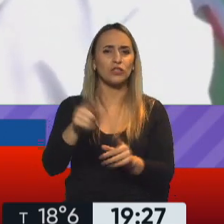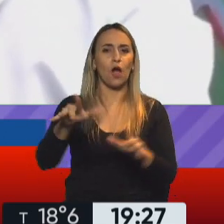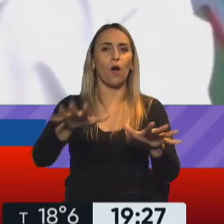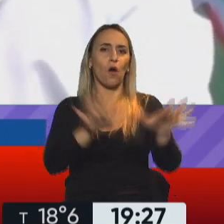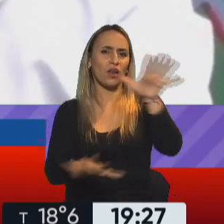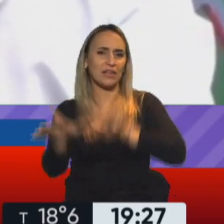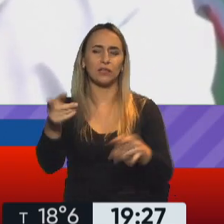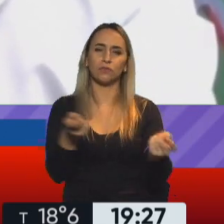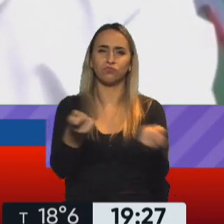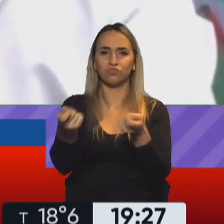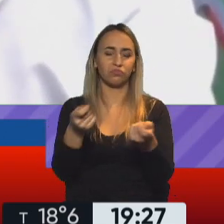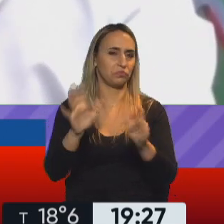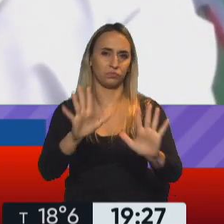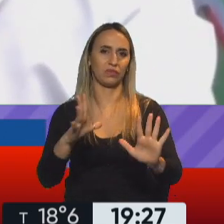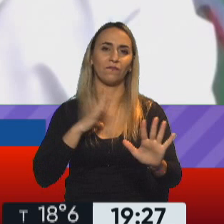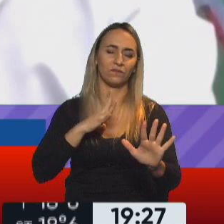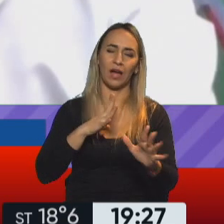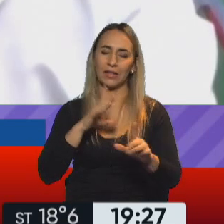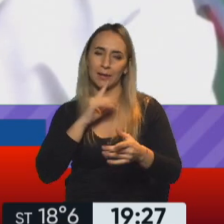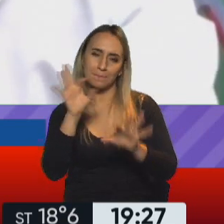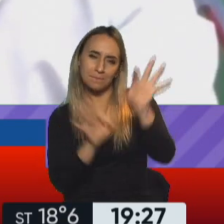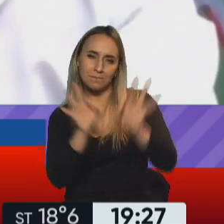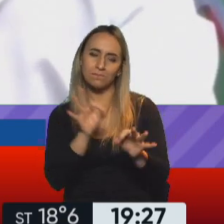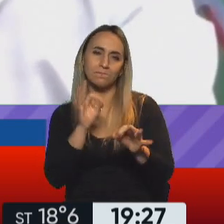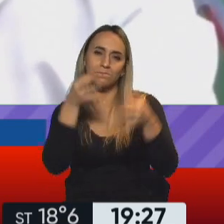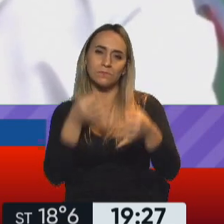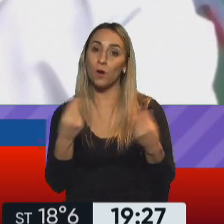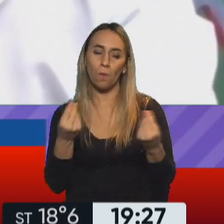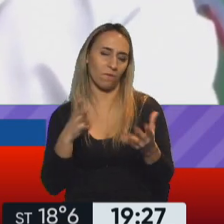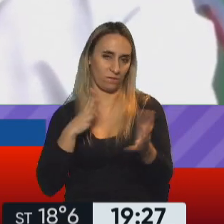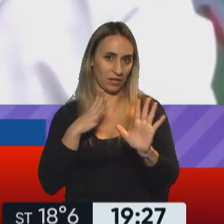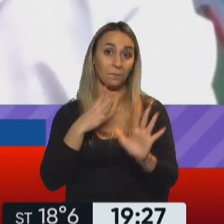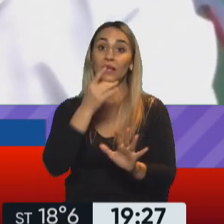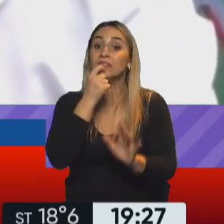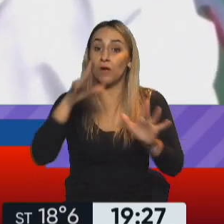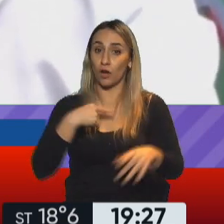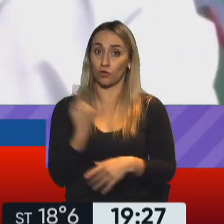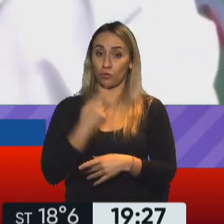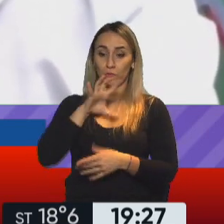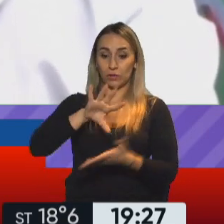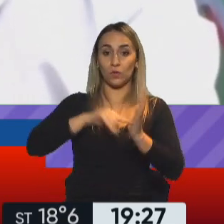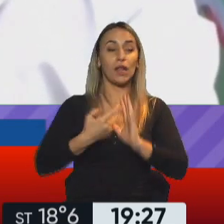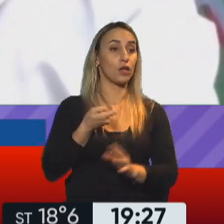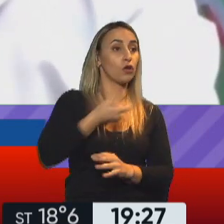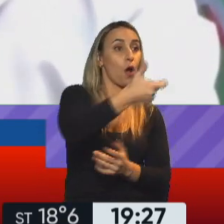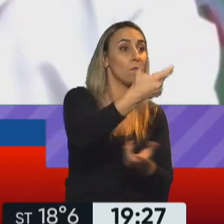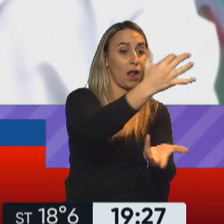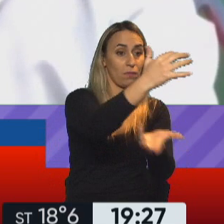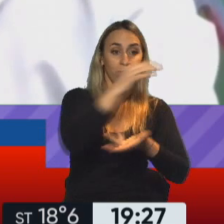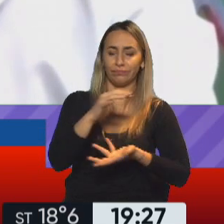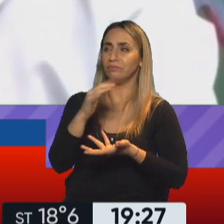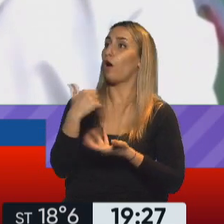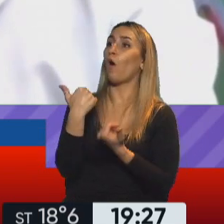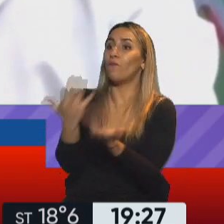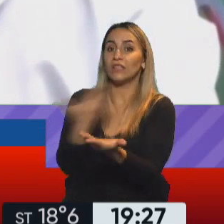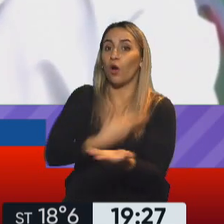no la tenemos cerrada. Lo que sí fue muy claro hoy el gobernador, que el gobernador, en caso de que las compremos, las pone a disposición del gobierno nacional para que el gobierno